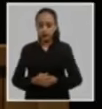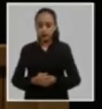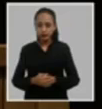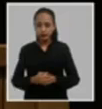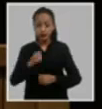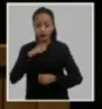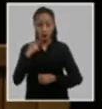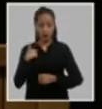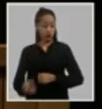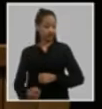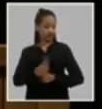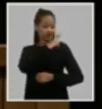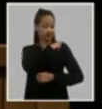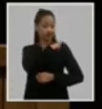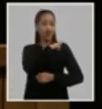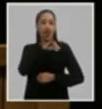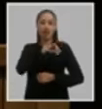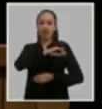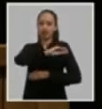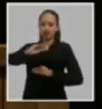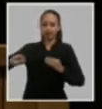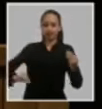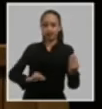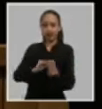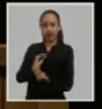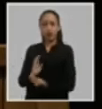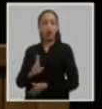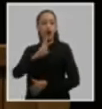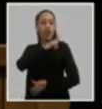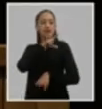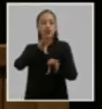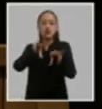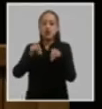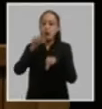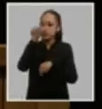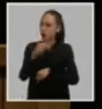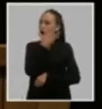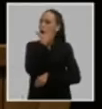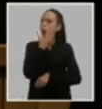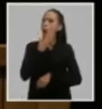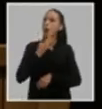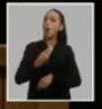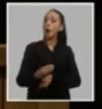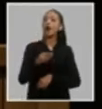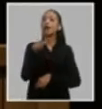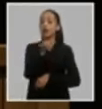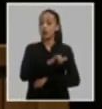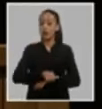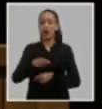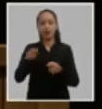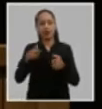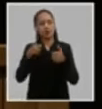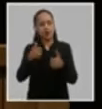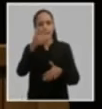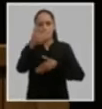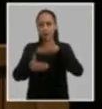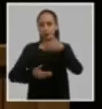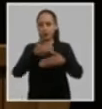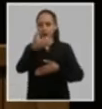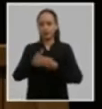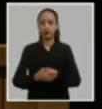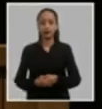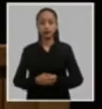a las nuevas generaciones de las principales responsabilidades del país se ratifica que quienes dirigen deben acrecentar su